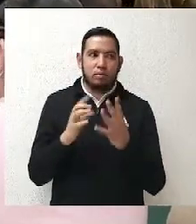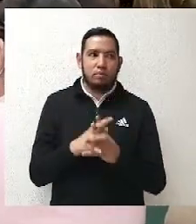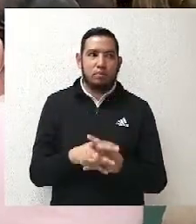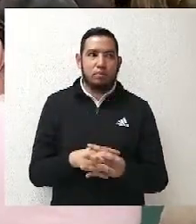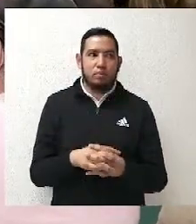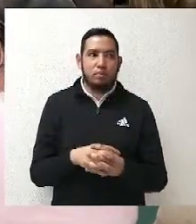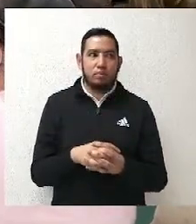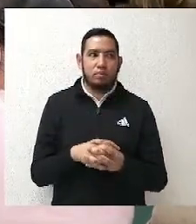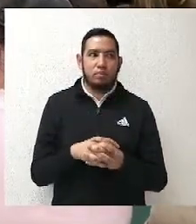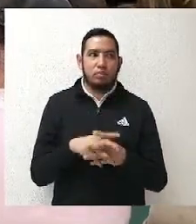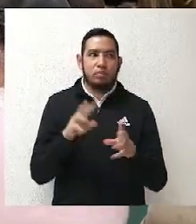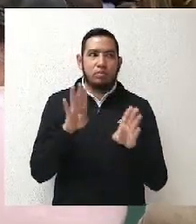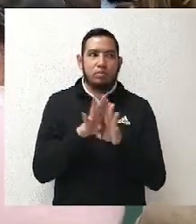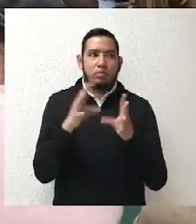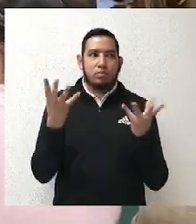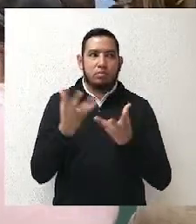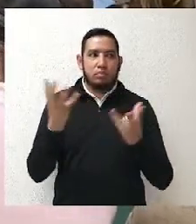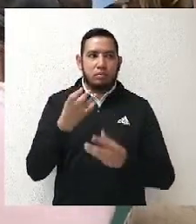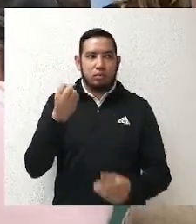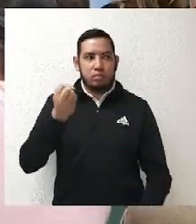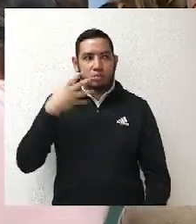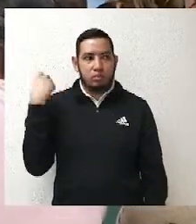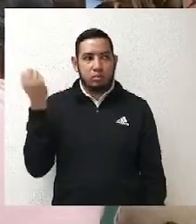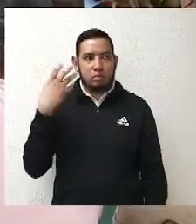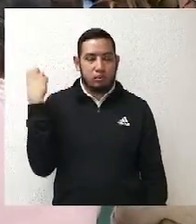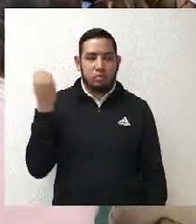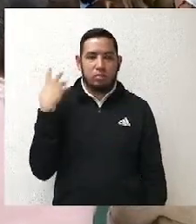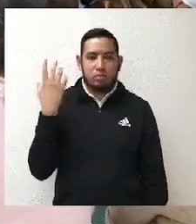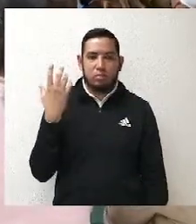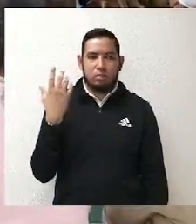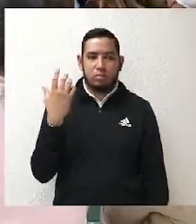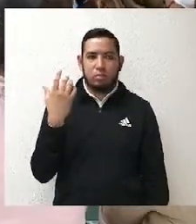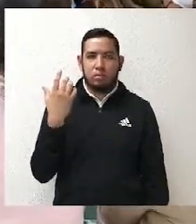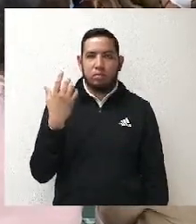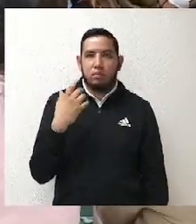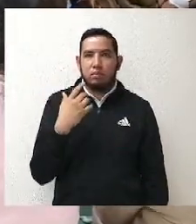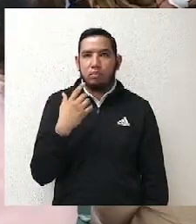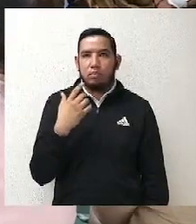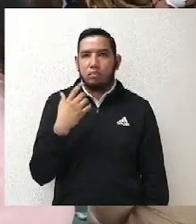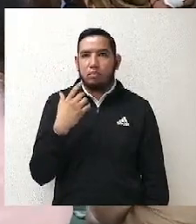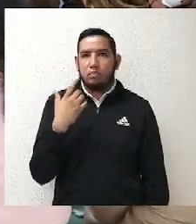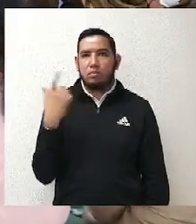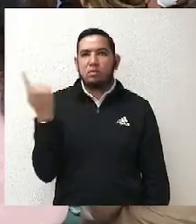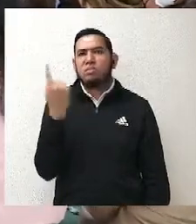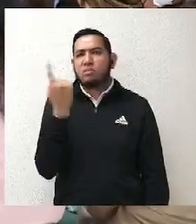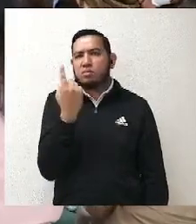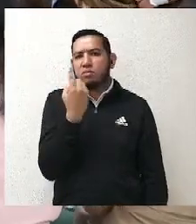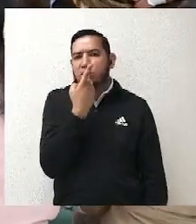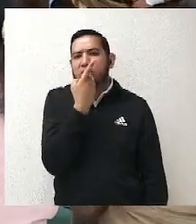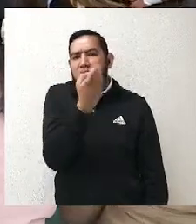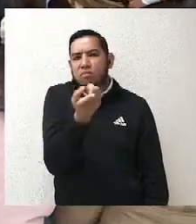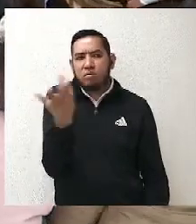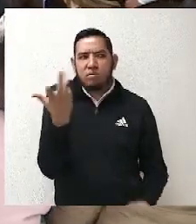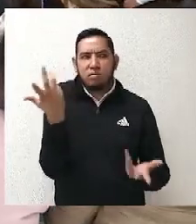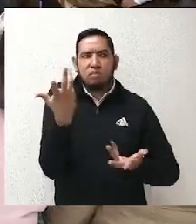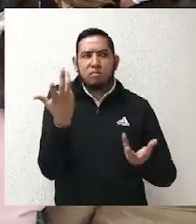Cómo las ponencias se escuchan a las partes, qué es lo que se